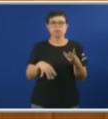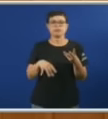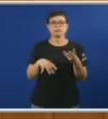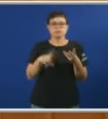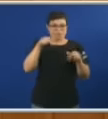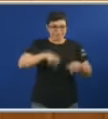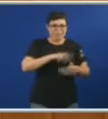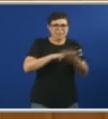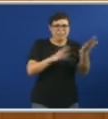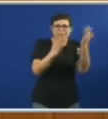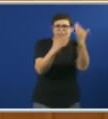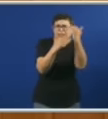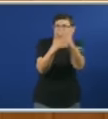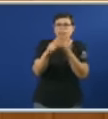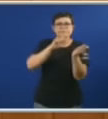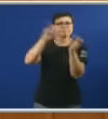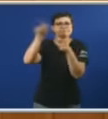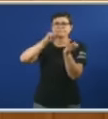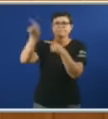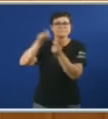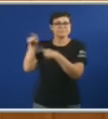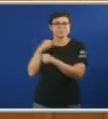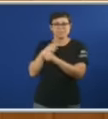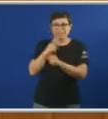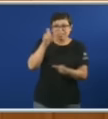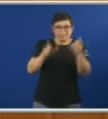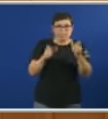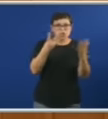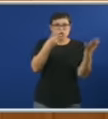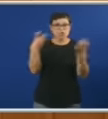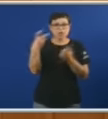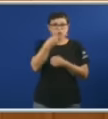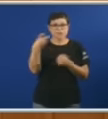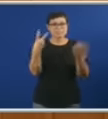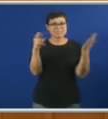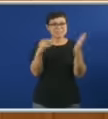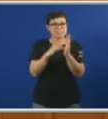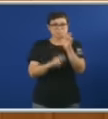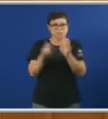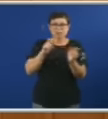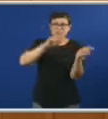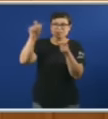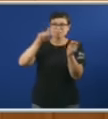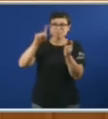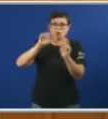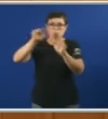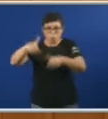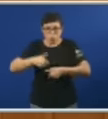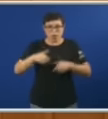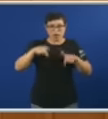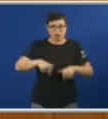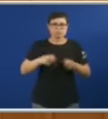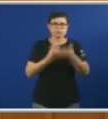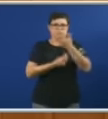Non hai oportunidades E se toda esa xente Non tibera que marchar Hoxe en Galiza Teríamos unha situación Demográfica Puxante Señor